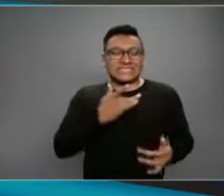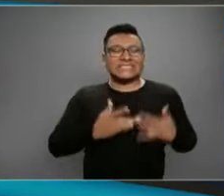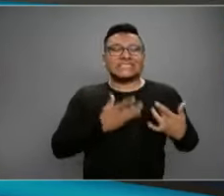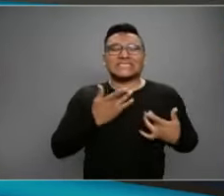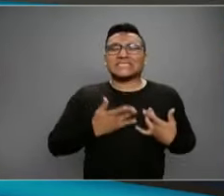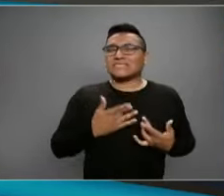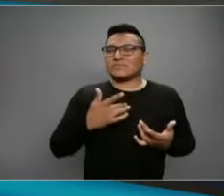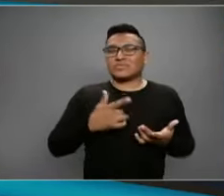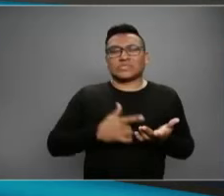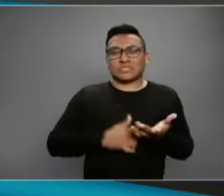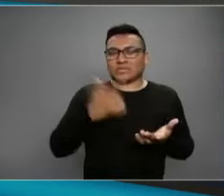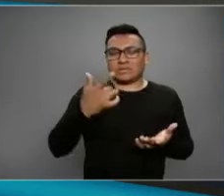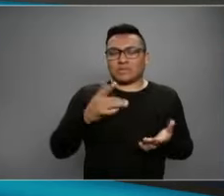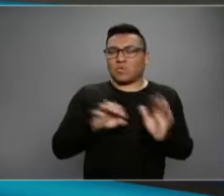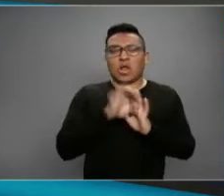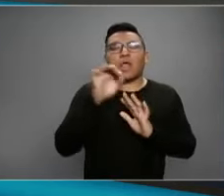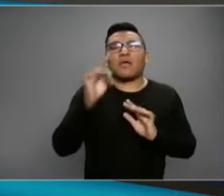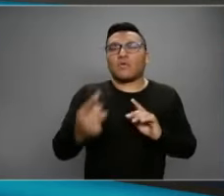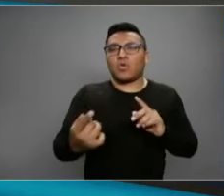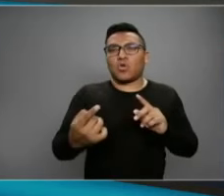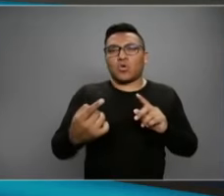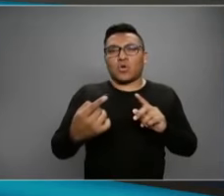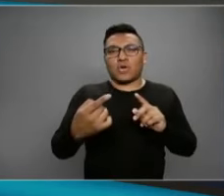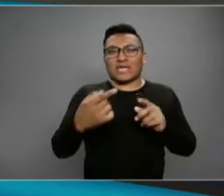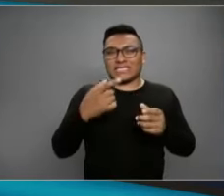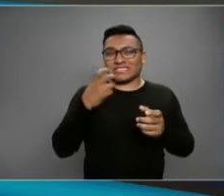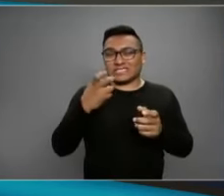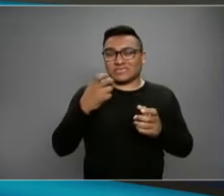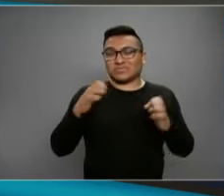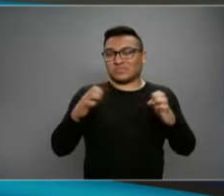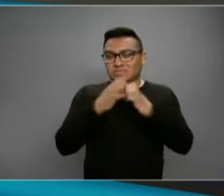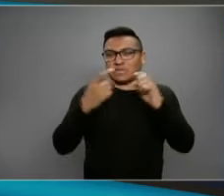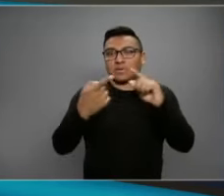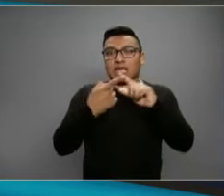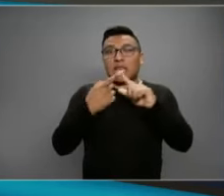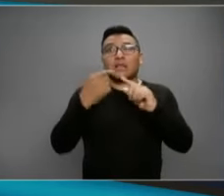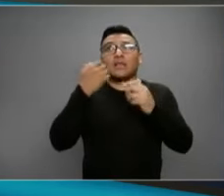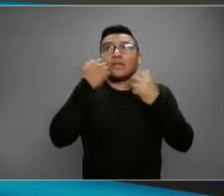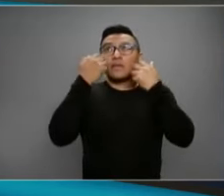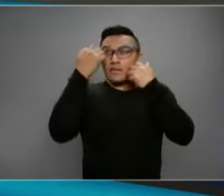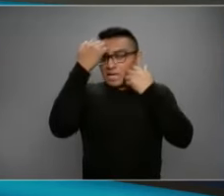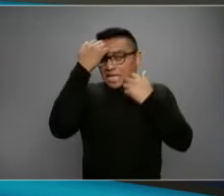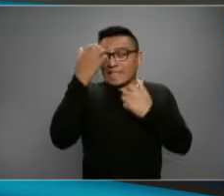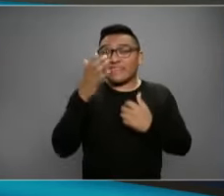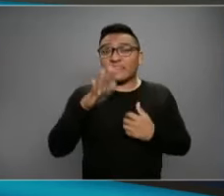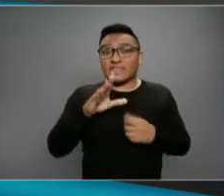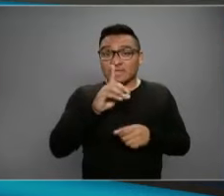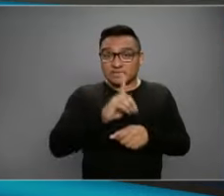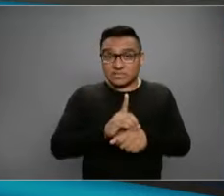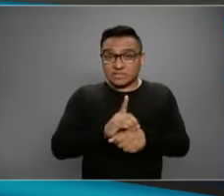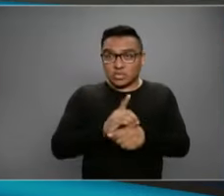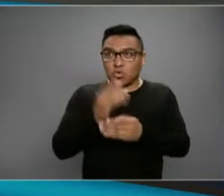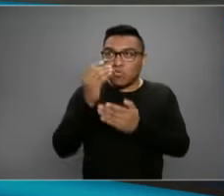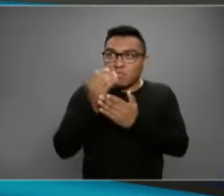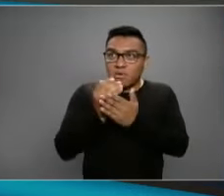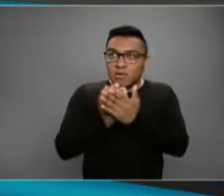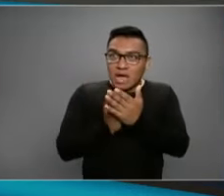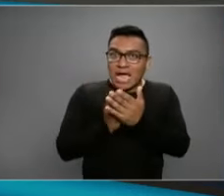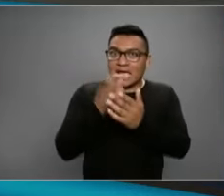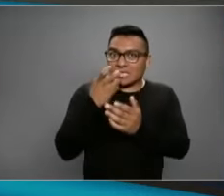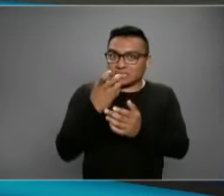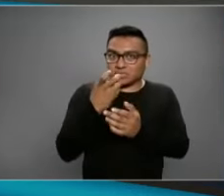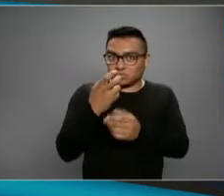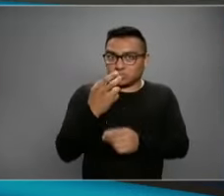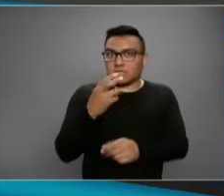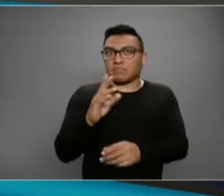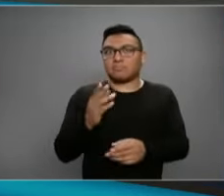Cuando la fiebre no baja en más de 10 días, de 7 o 10 días, cuando hay